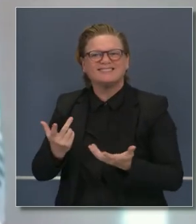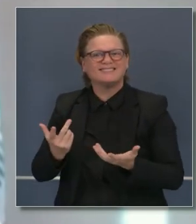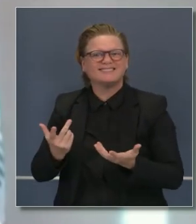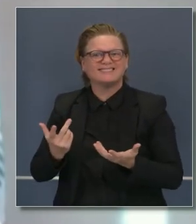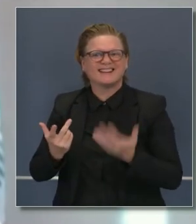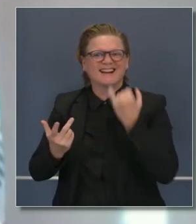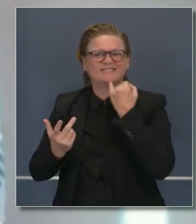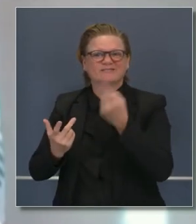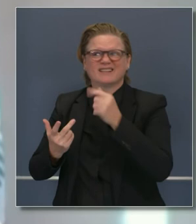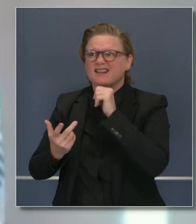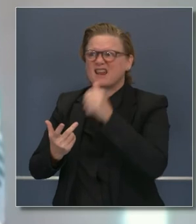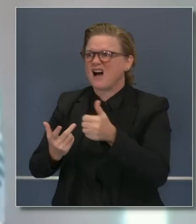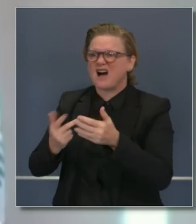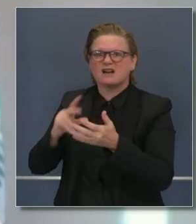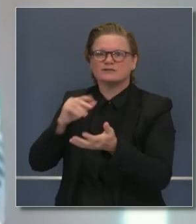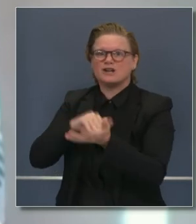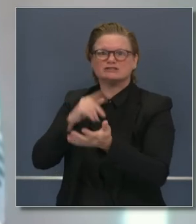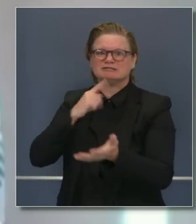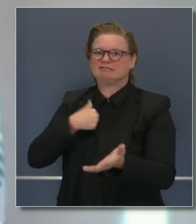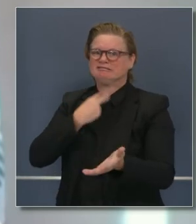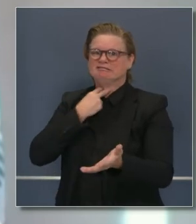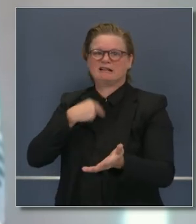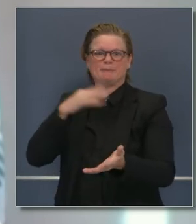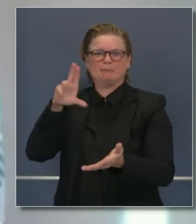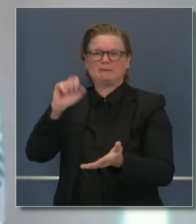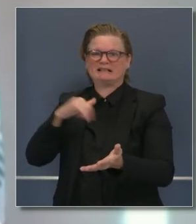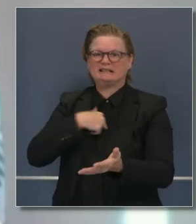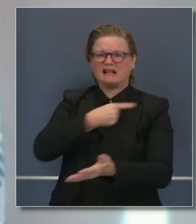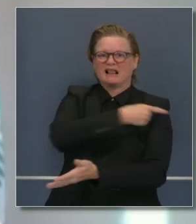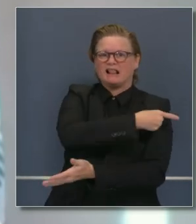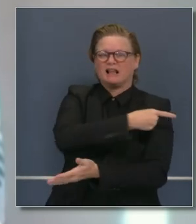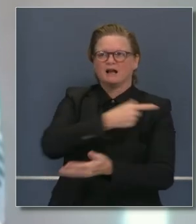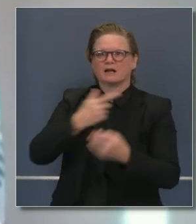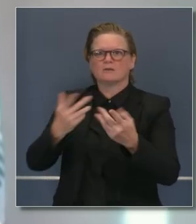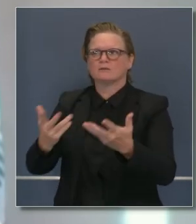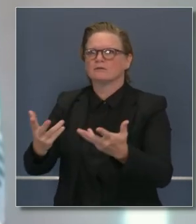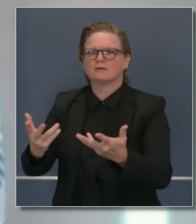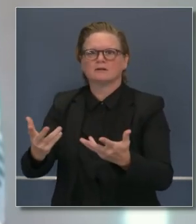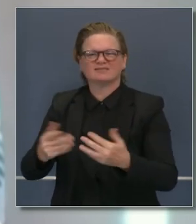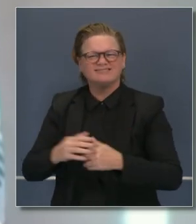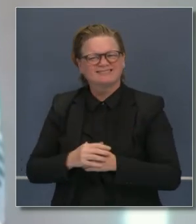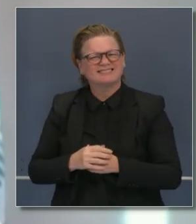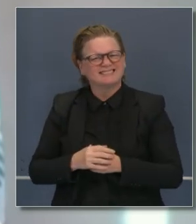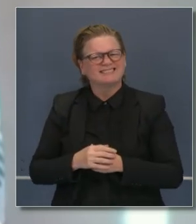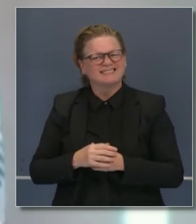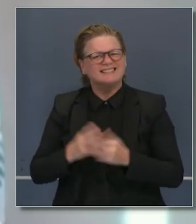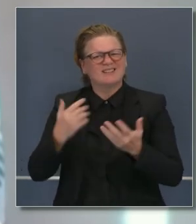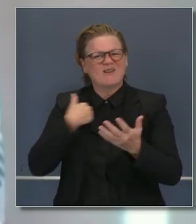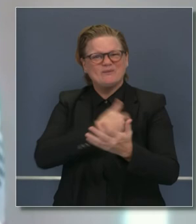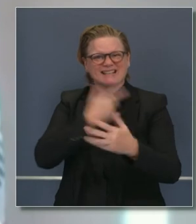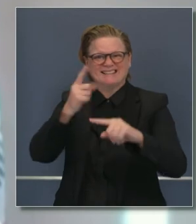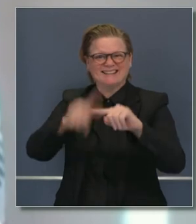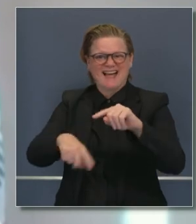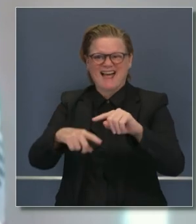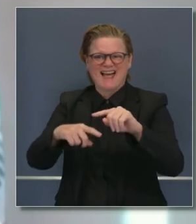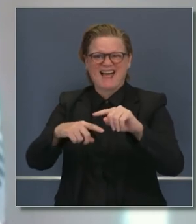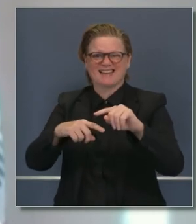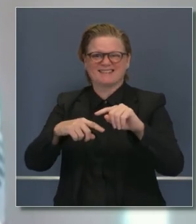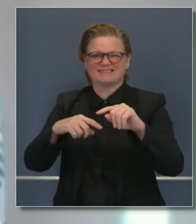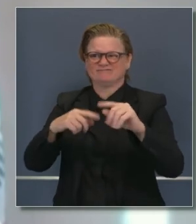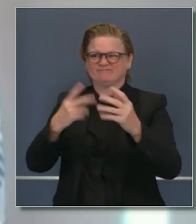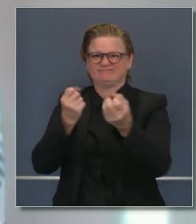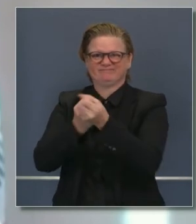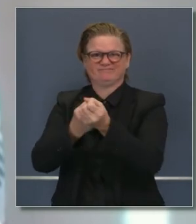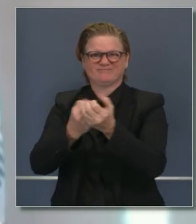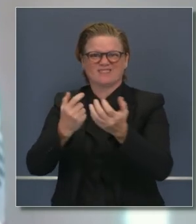pueden marcar la diferencia si seguimos apoyando a los trabajadores en la línea de batalla y